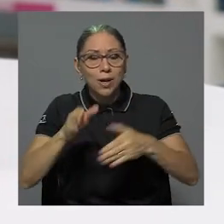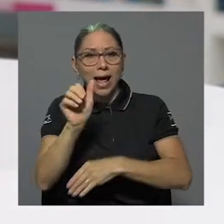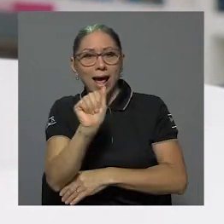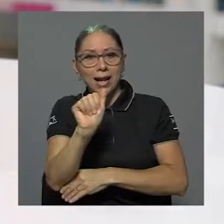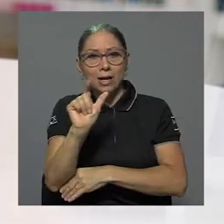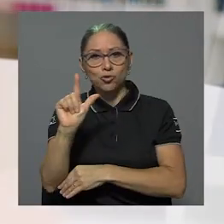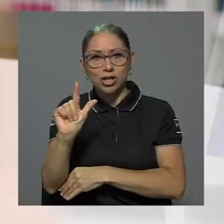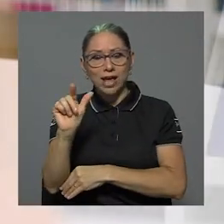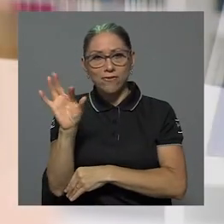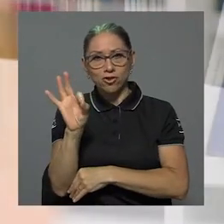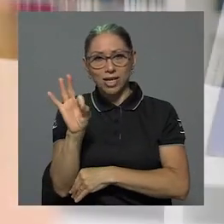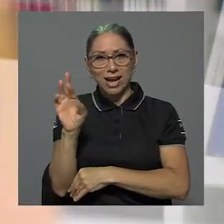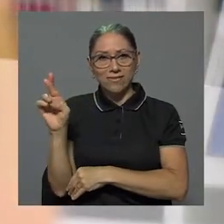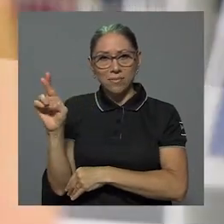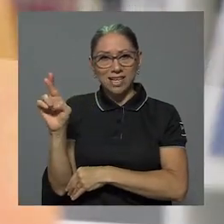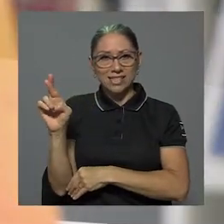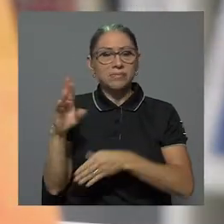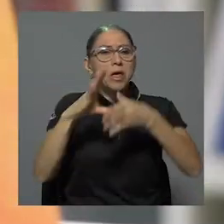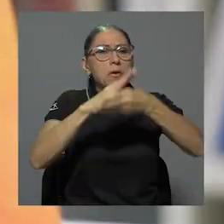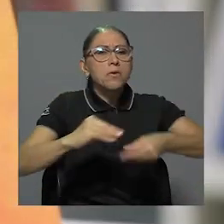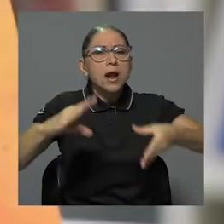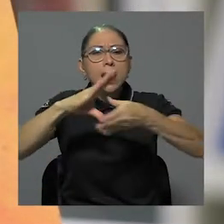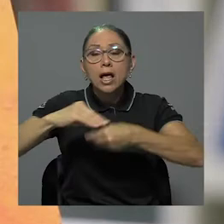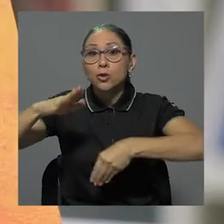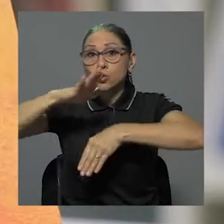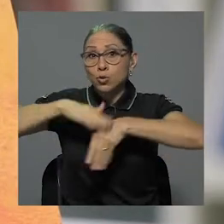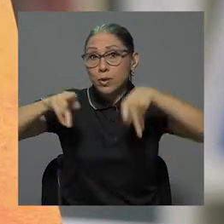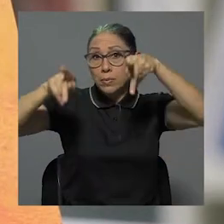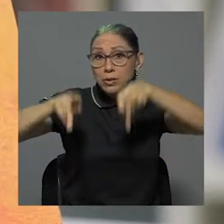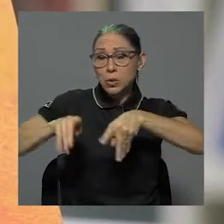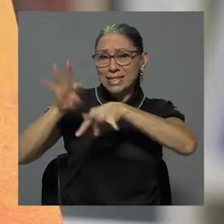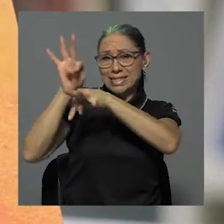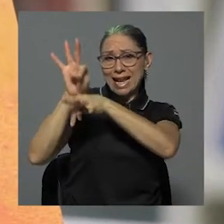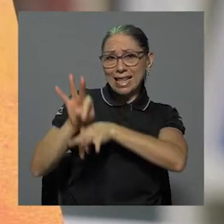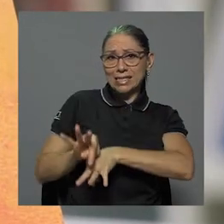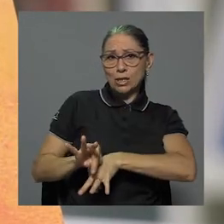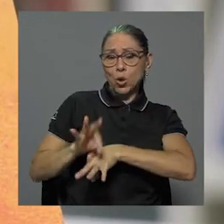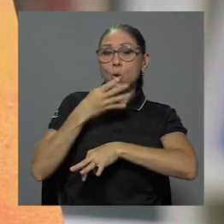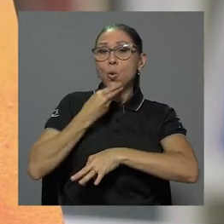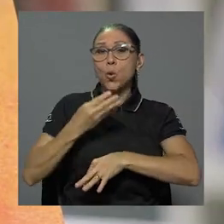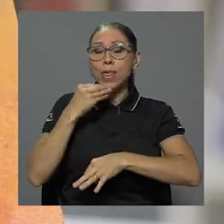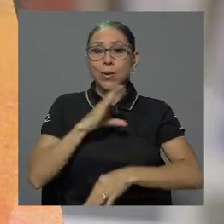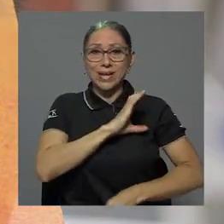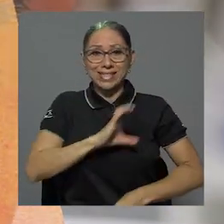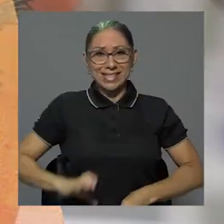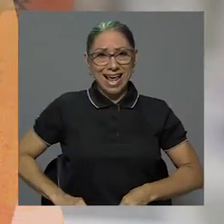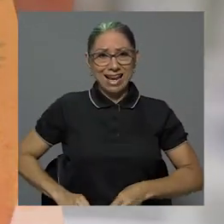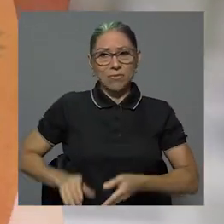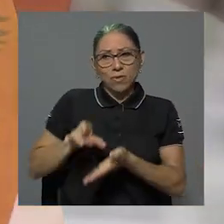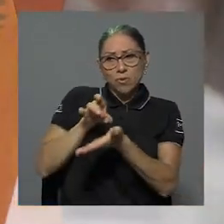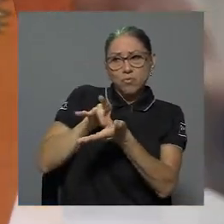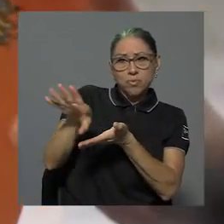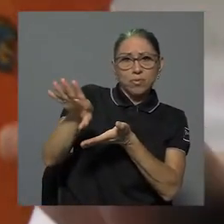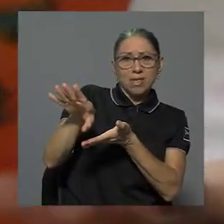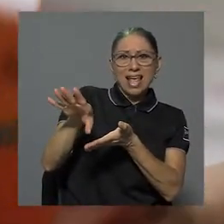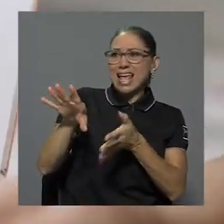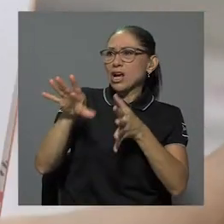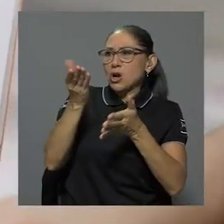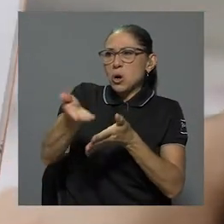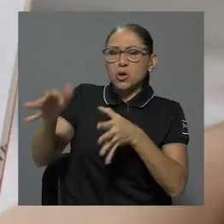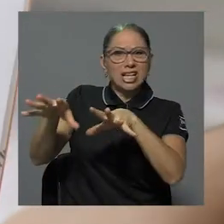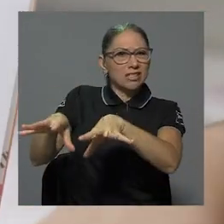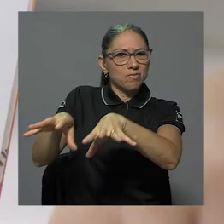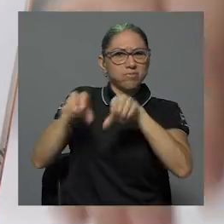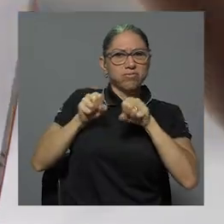Ramírez. Relatos sobre personajes de la tradición judeocristiana, desterrados, desposeídos, ignorados,